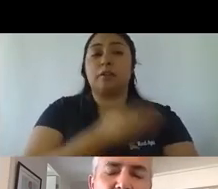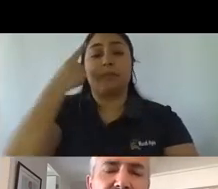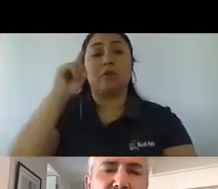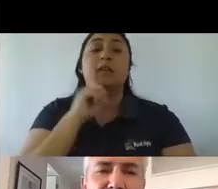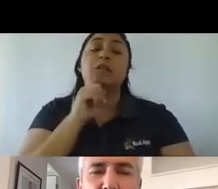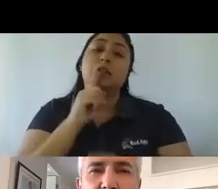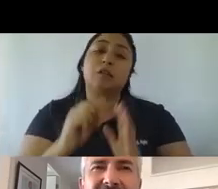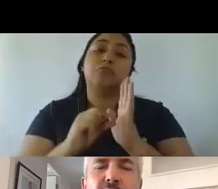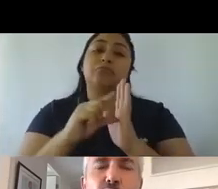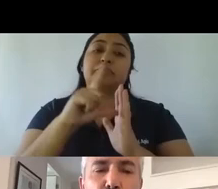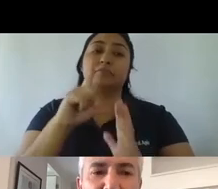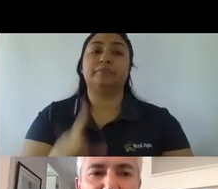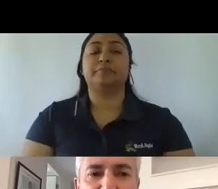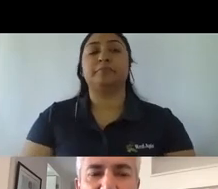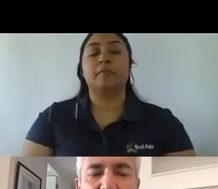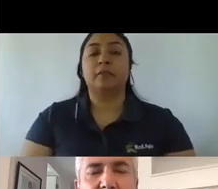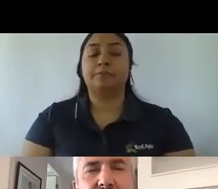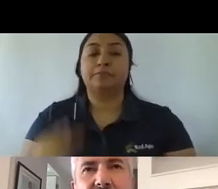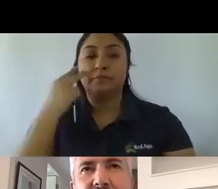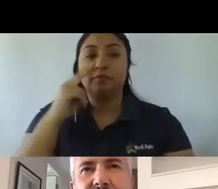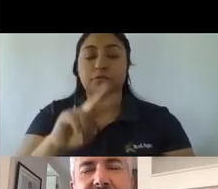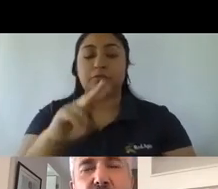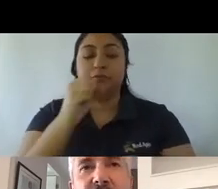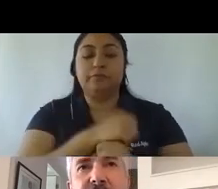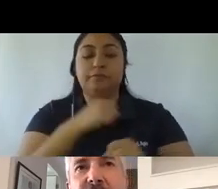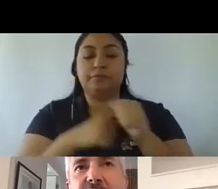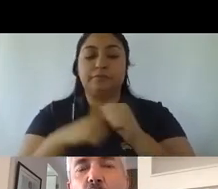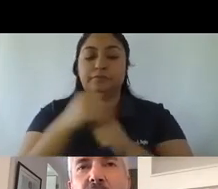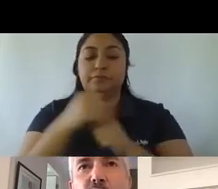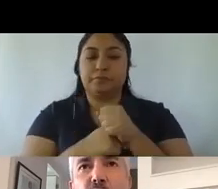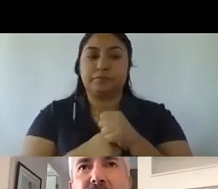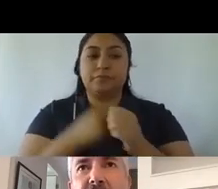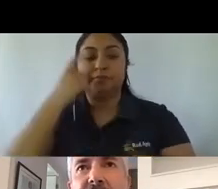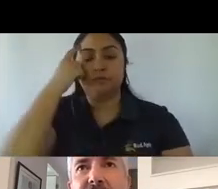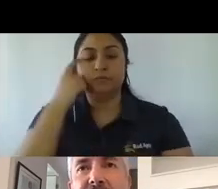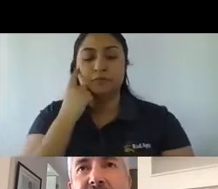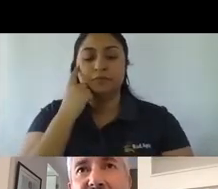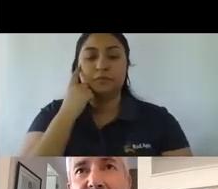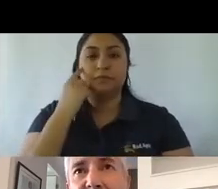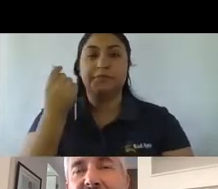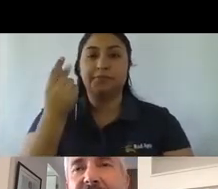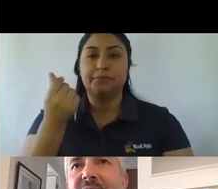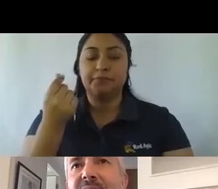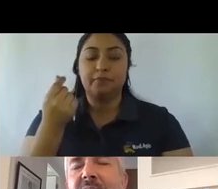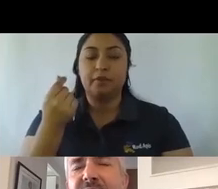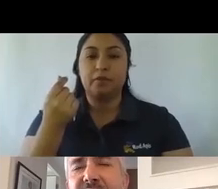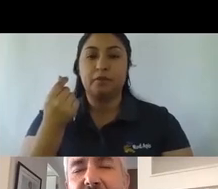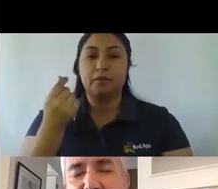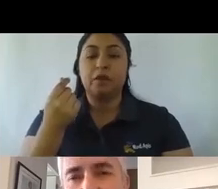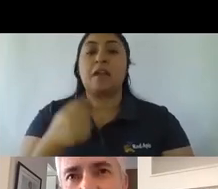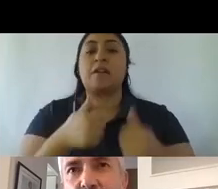Si lo miramos estructuralmente, se considera que una economía sana que tiene,